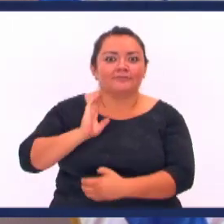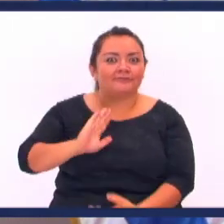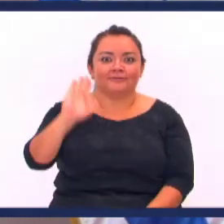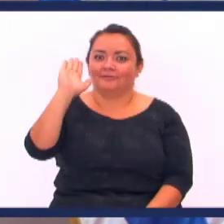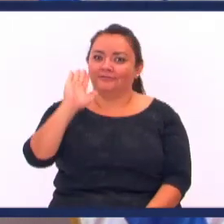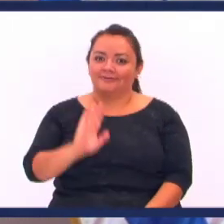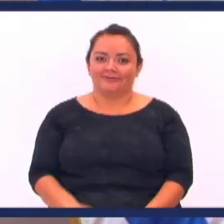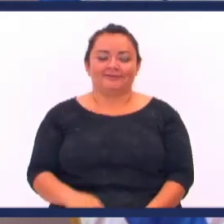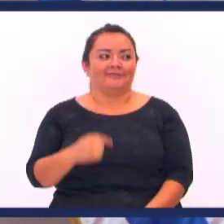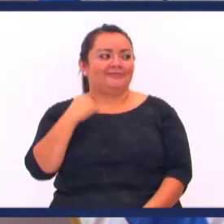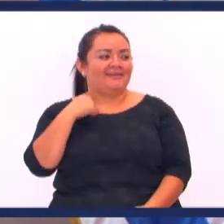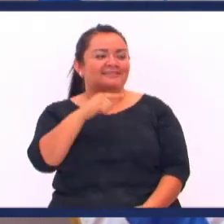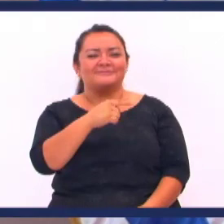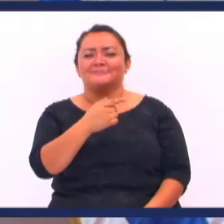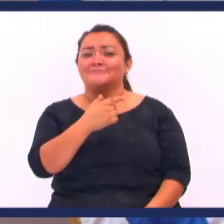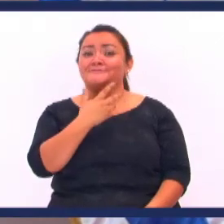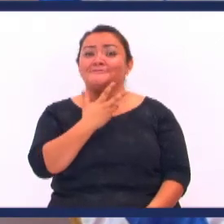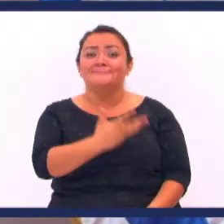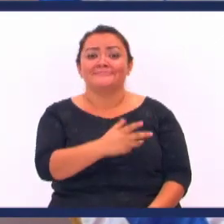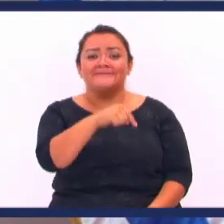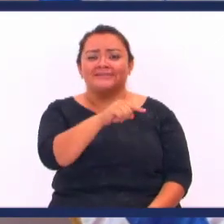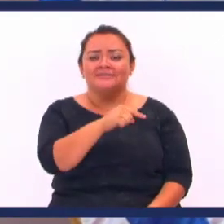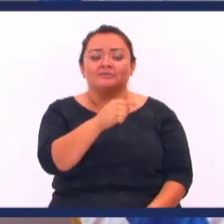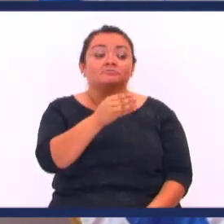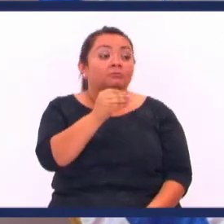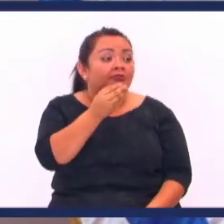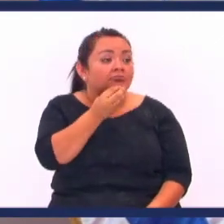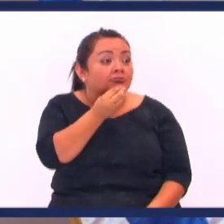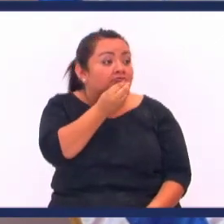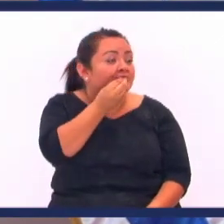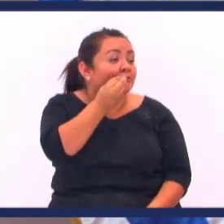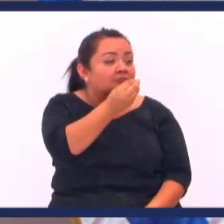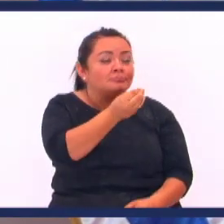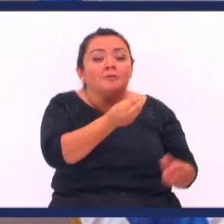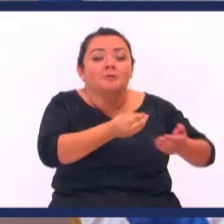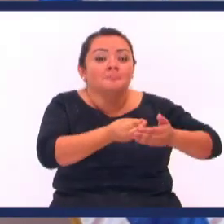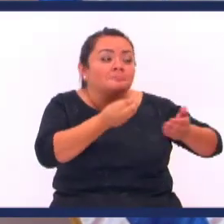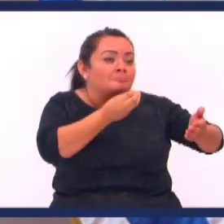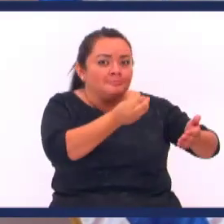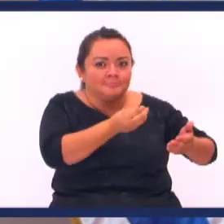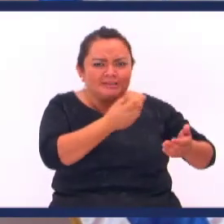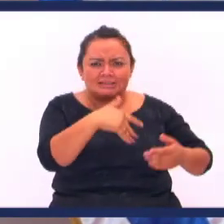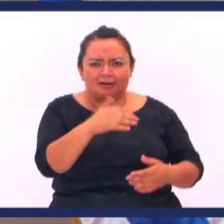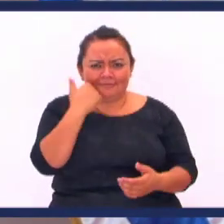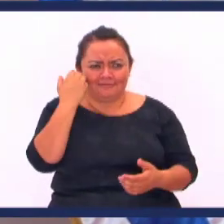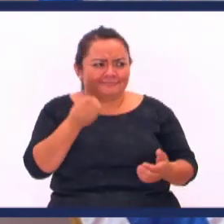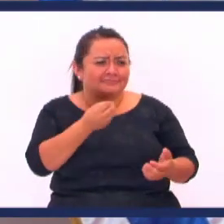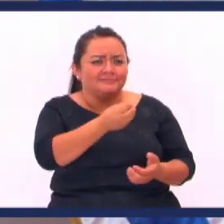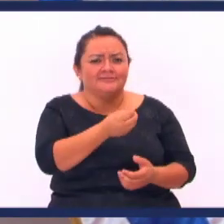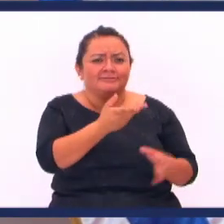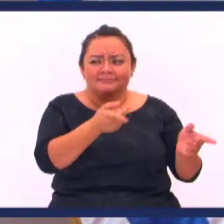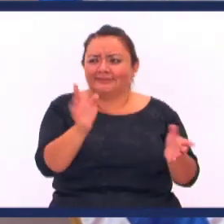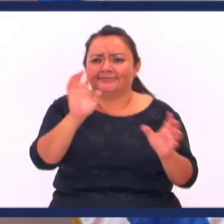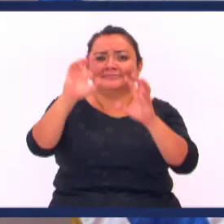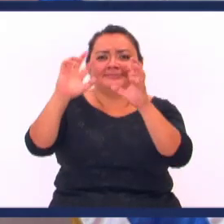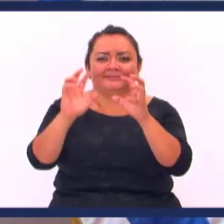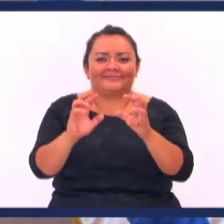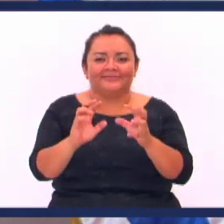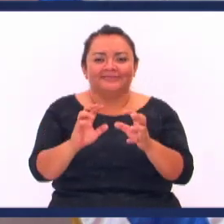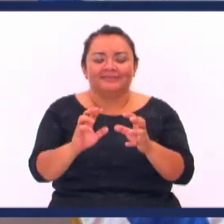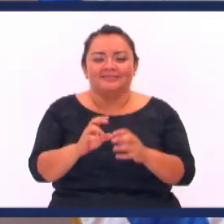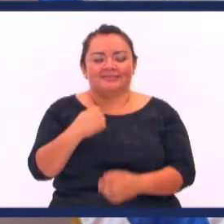Nunca Esos Aragares Hay que darles La papilla Cocinada Y en la boca Y si es posible Hay que llevarlos Al baño Y bañarlos También